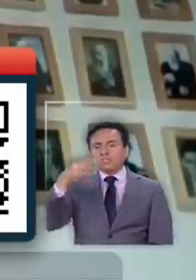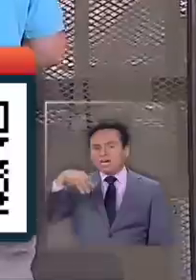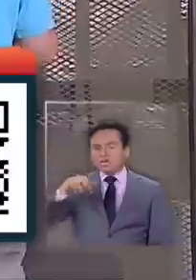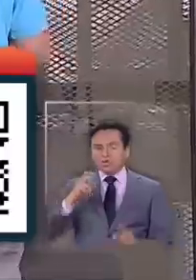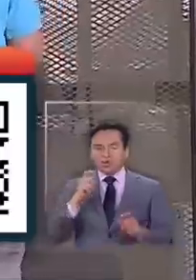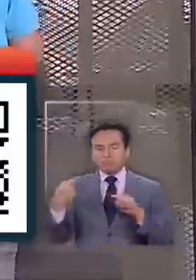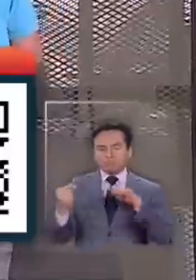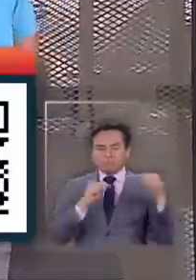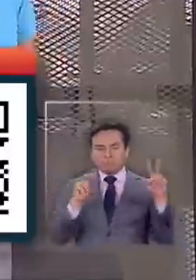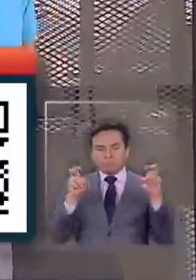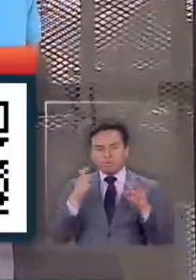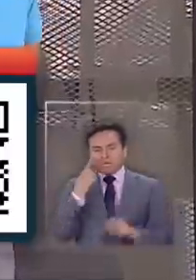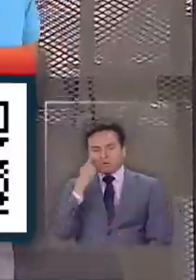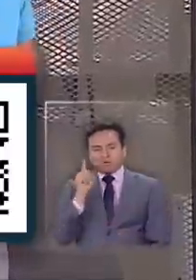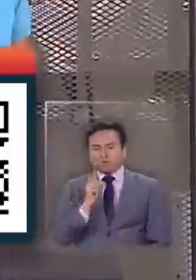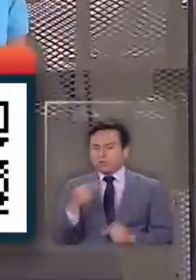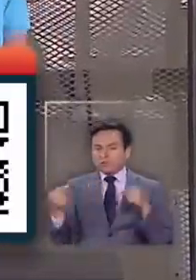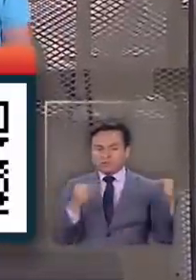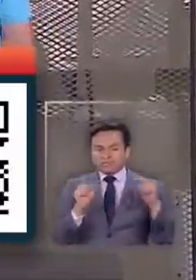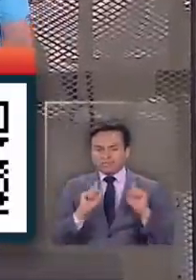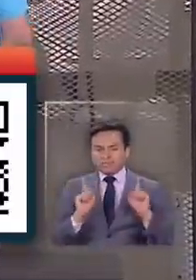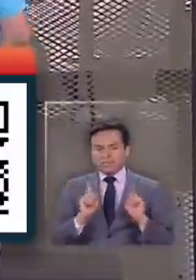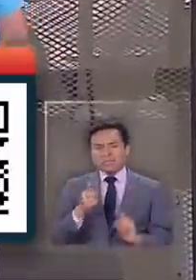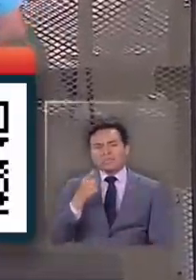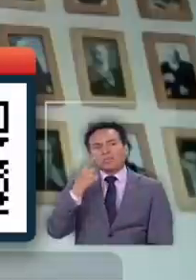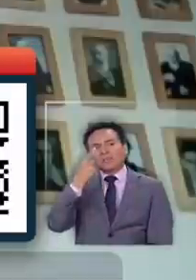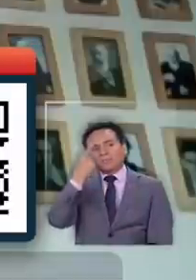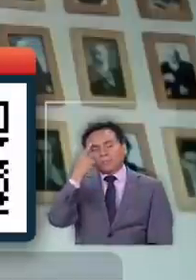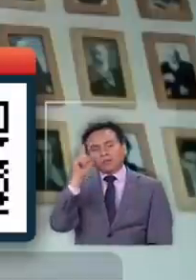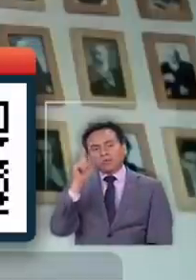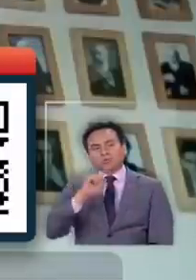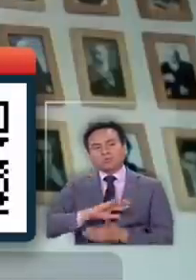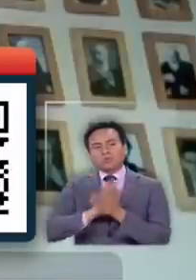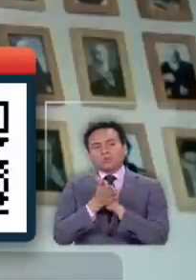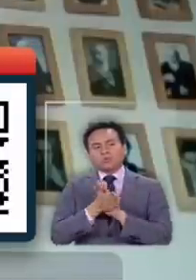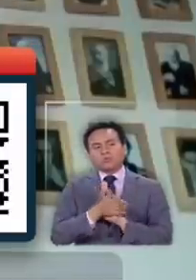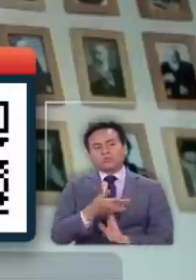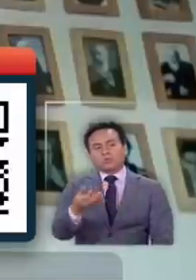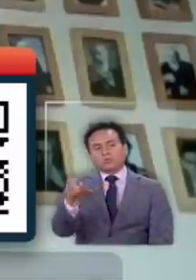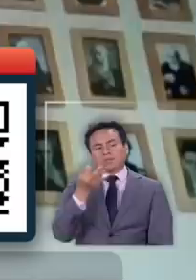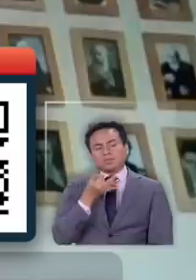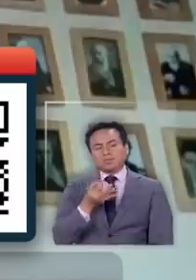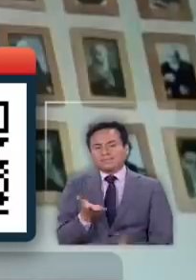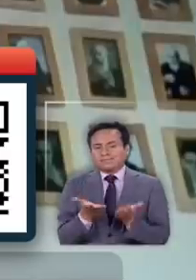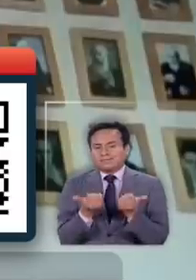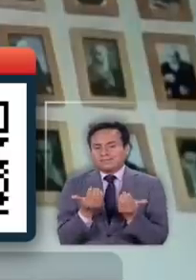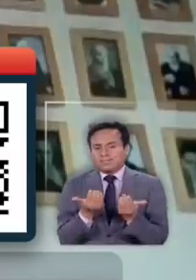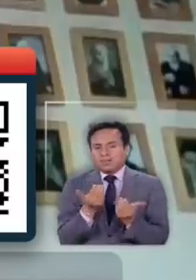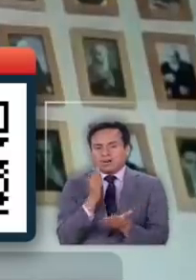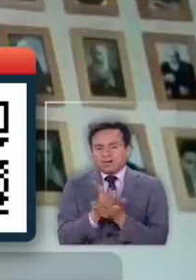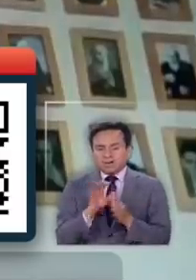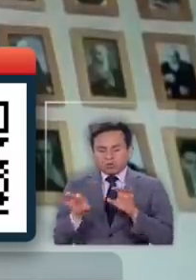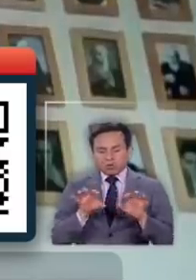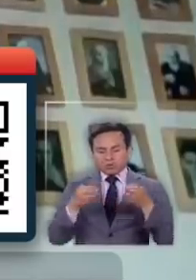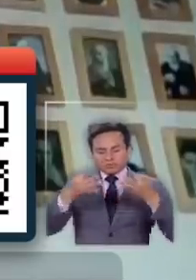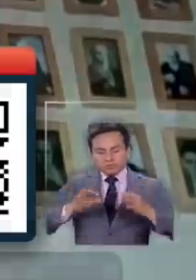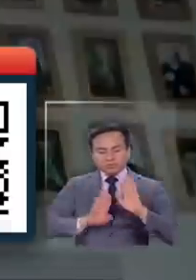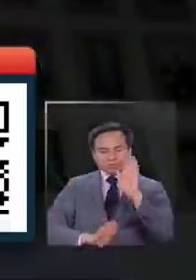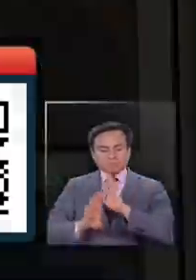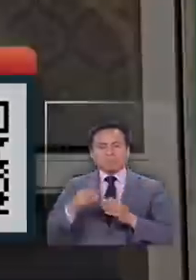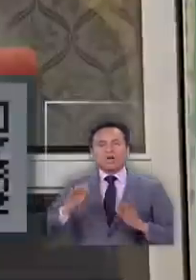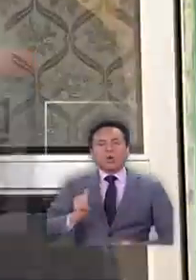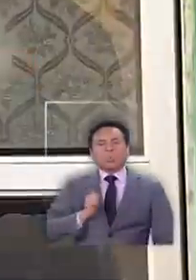que quizás desconoce Todo lo que refiere a la necesidad de tener los implementos está